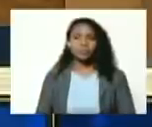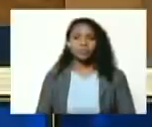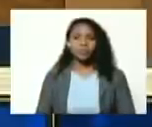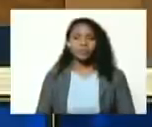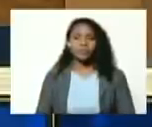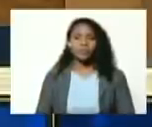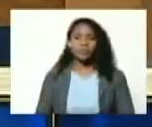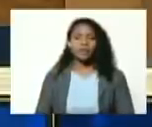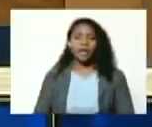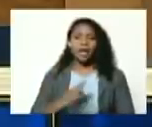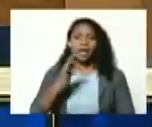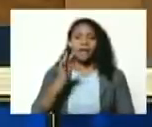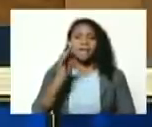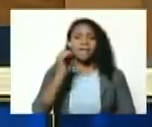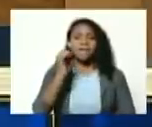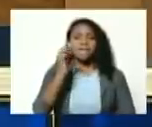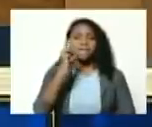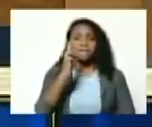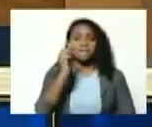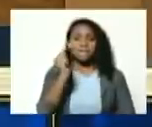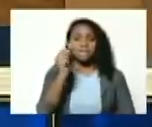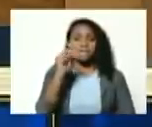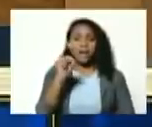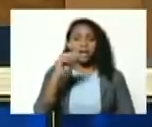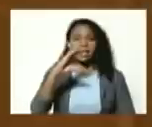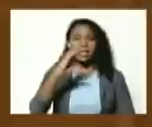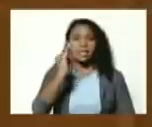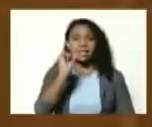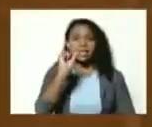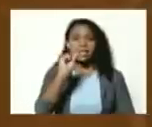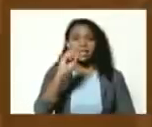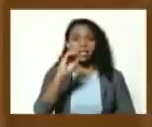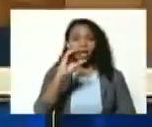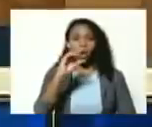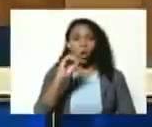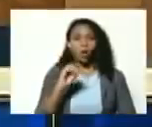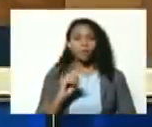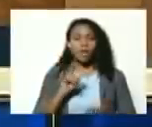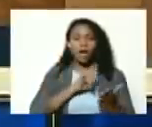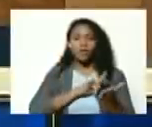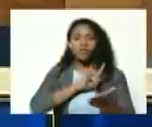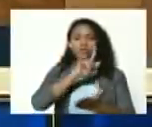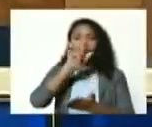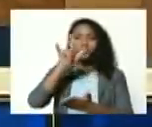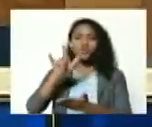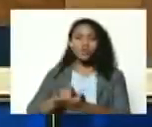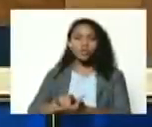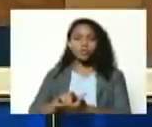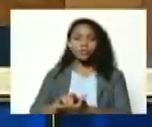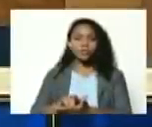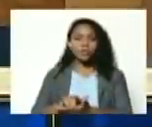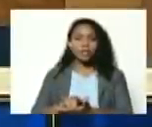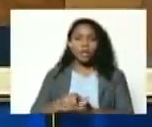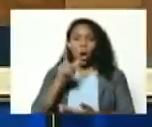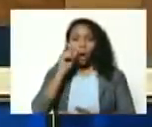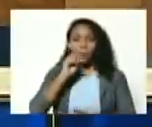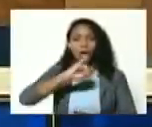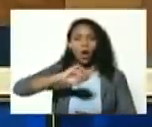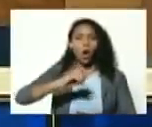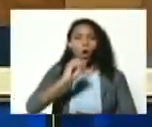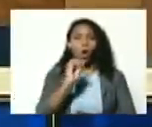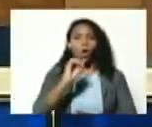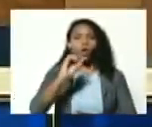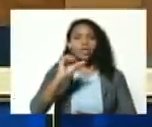Francisco Herrera Luque el vuelo de Alcatraz y José Vicente Abreu